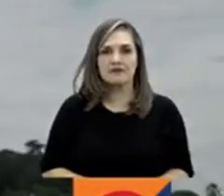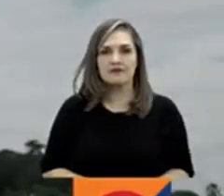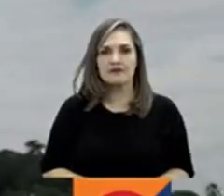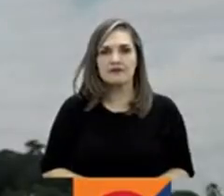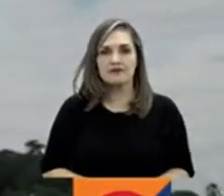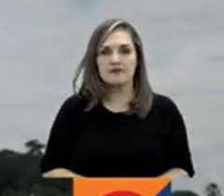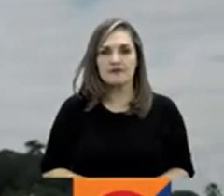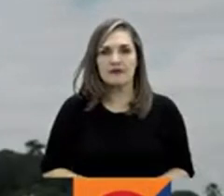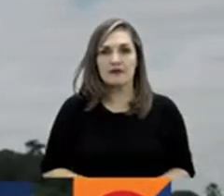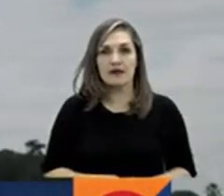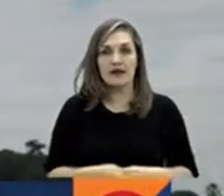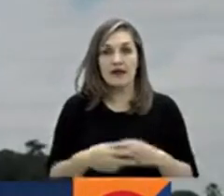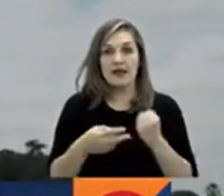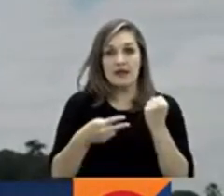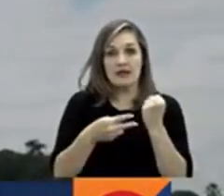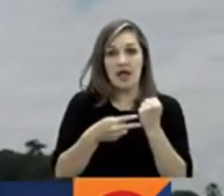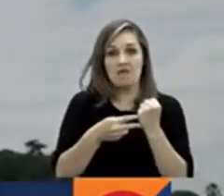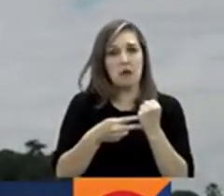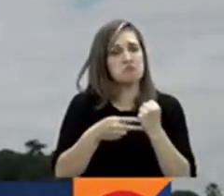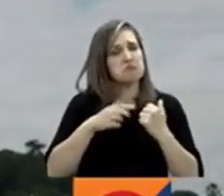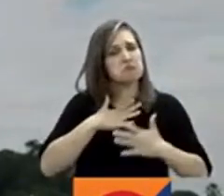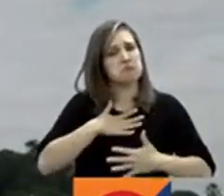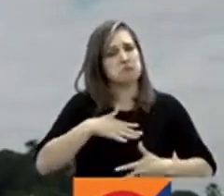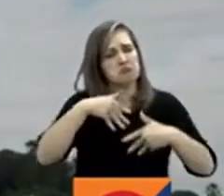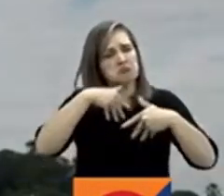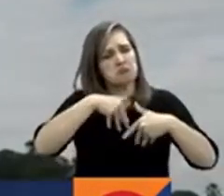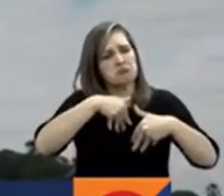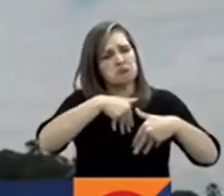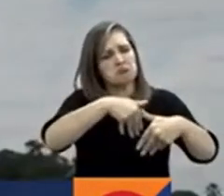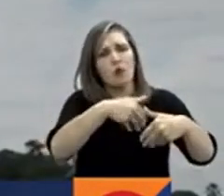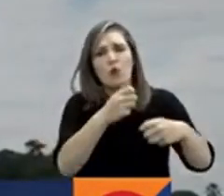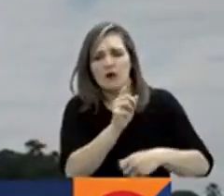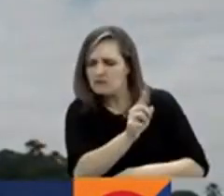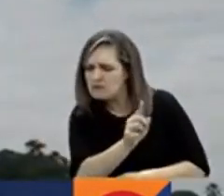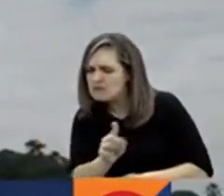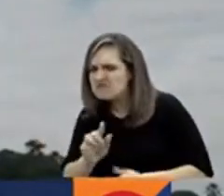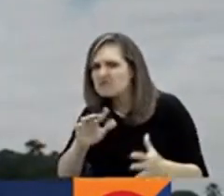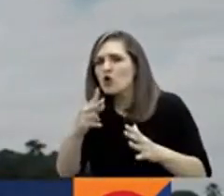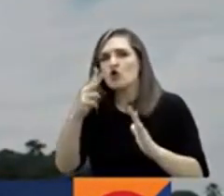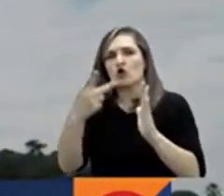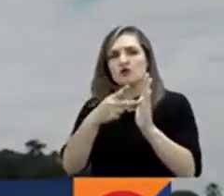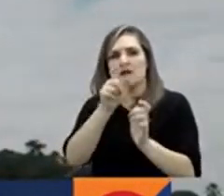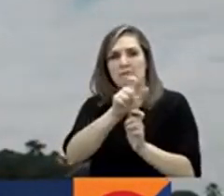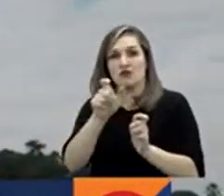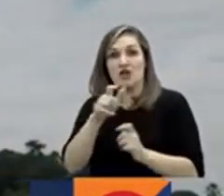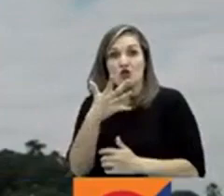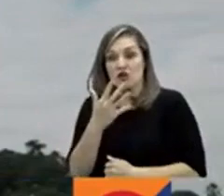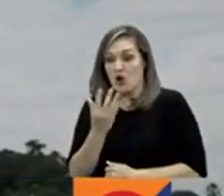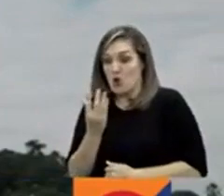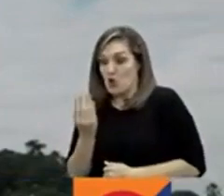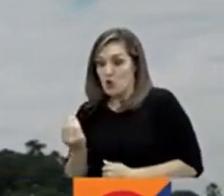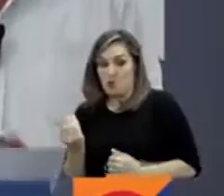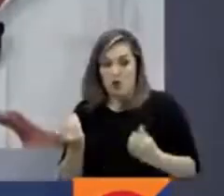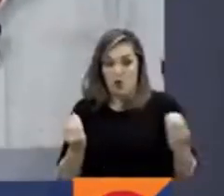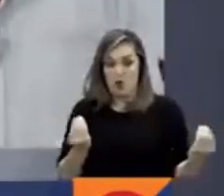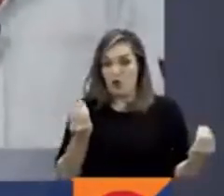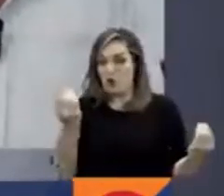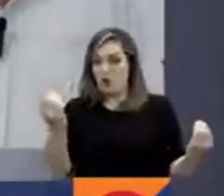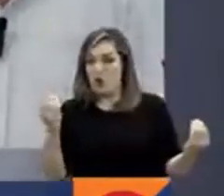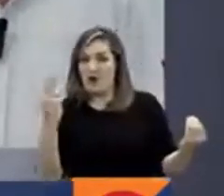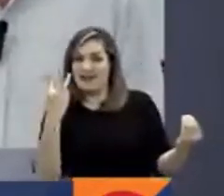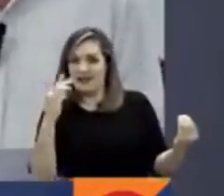En Neiva y de forma pacífica, cerca de 2.000 personas salieron a marchar desde tres puntos de esta capital hasta el céntrico Parque Santander.